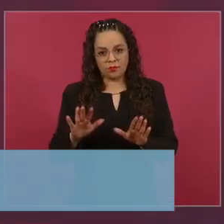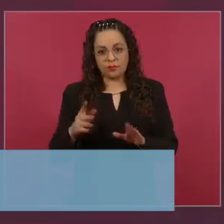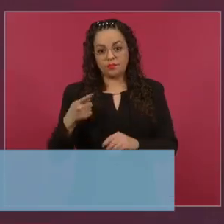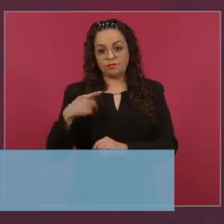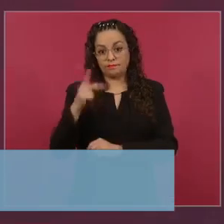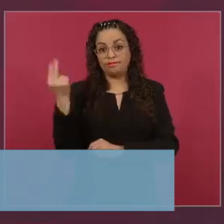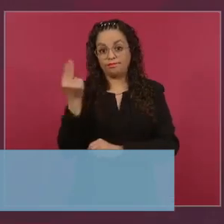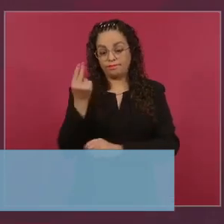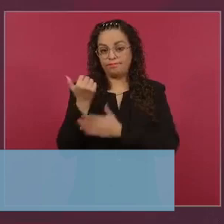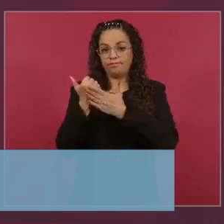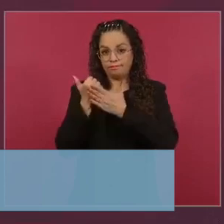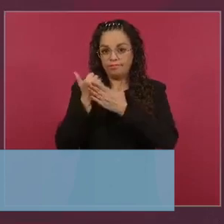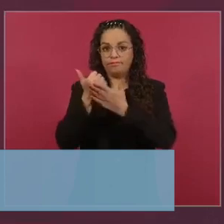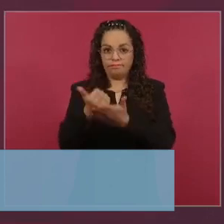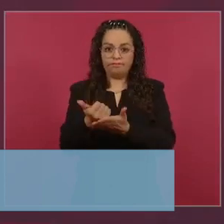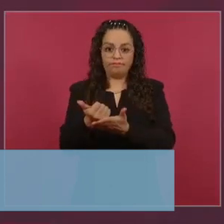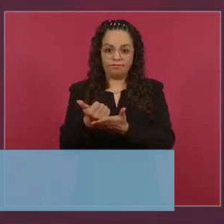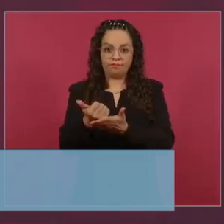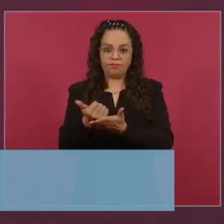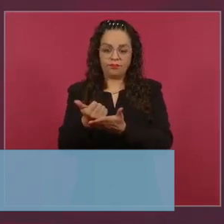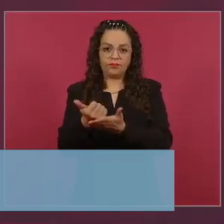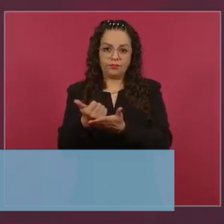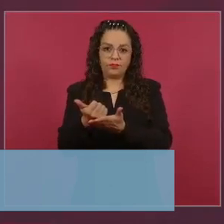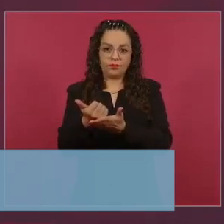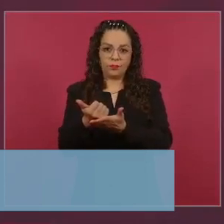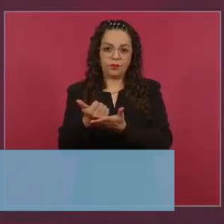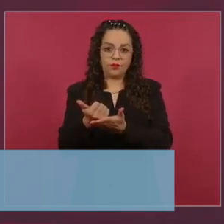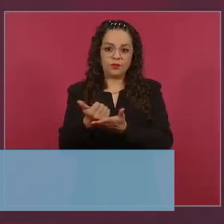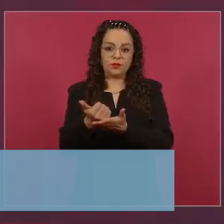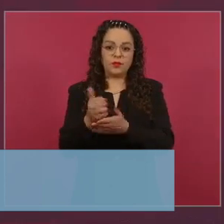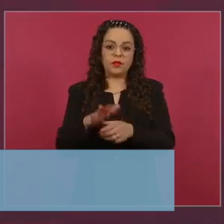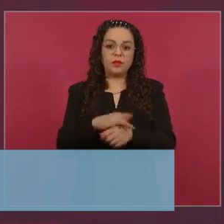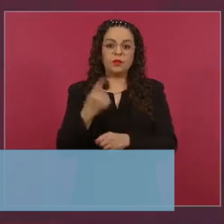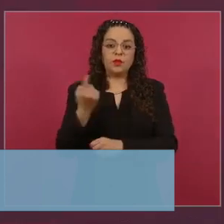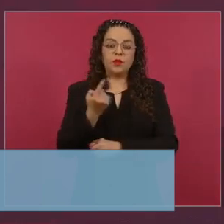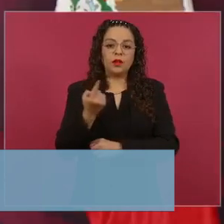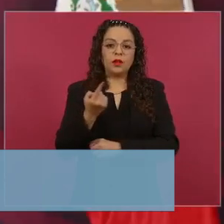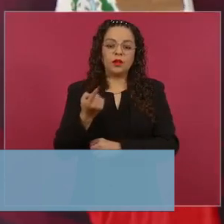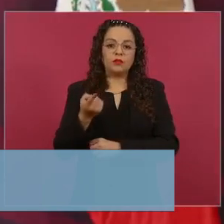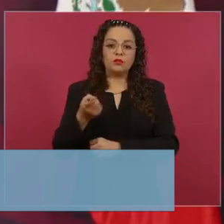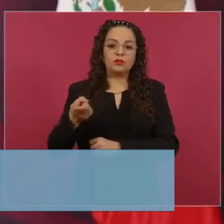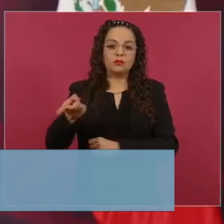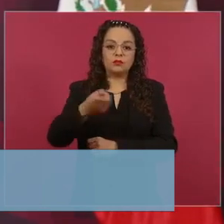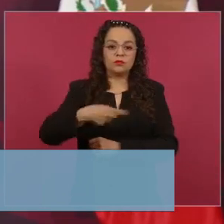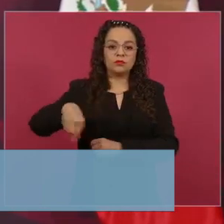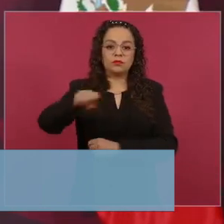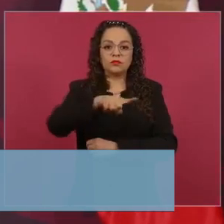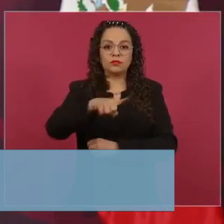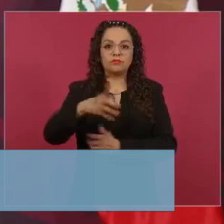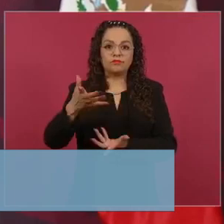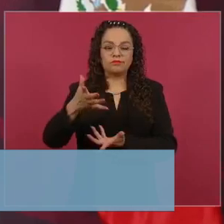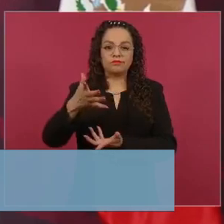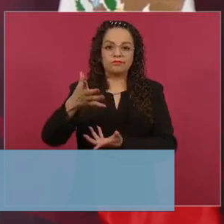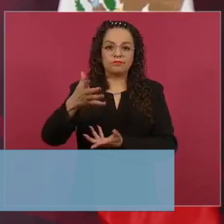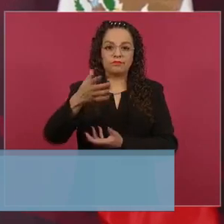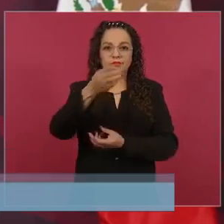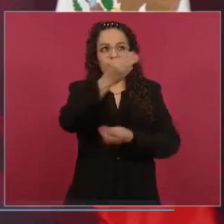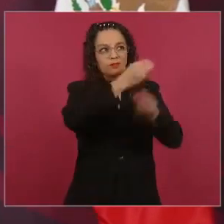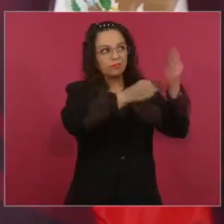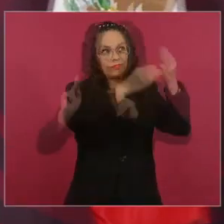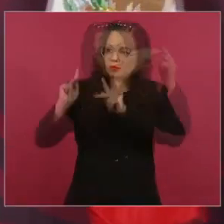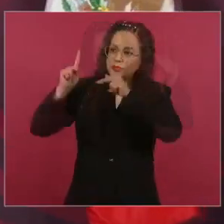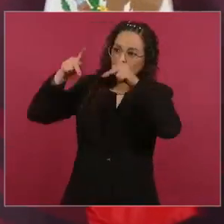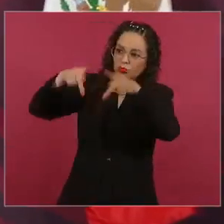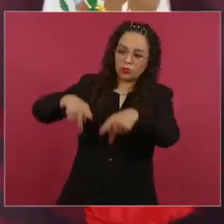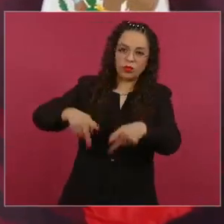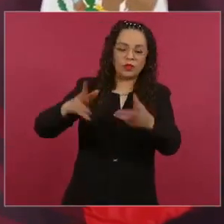Pero se están atendiendo caminos, derrumbes, puentes,